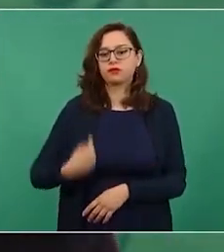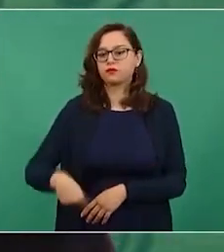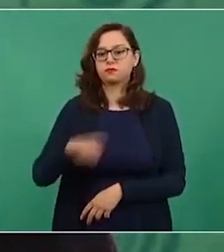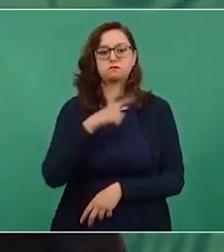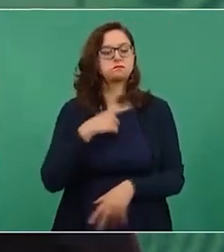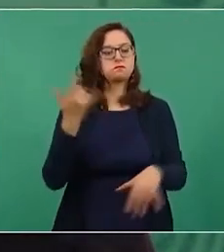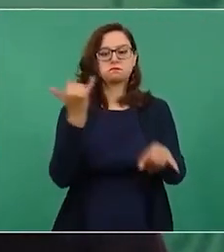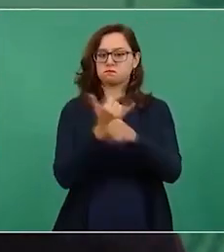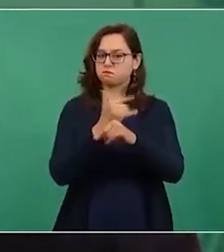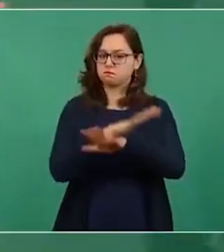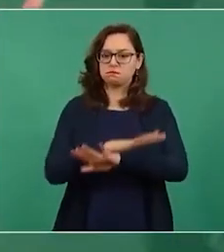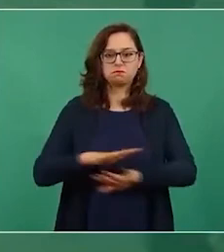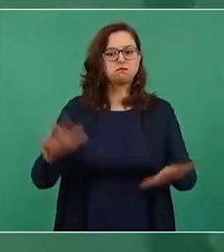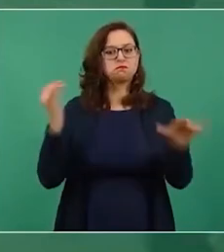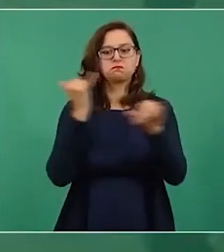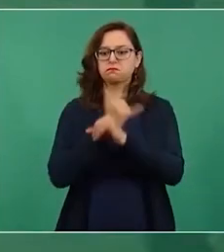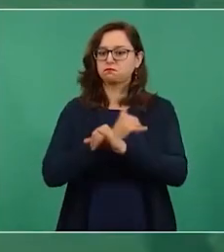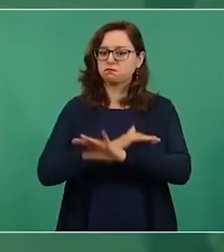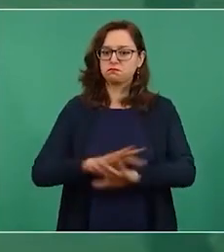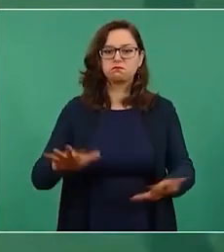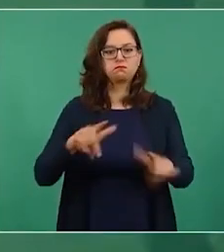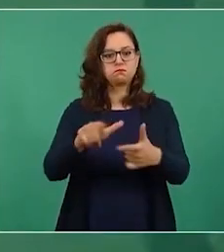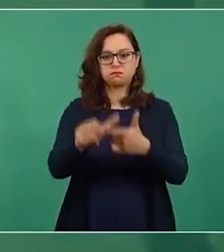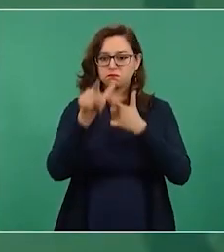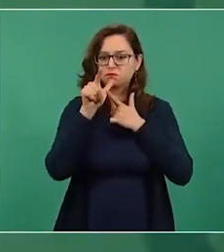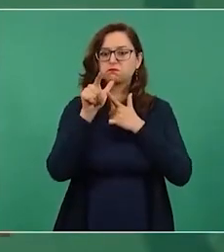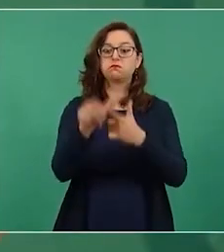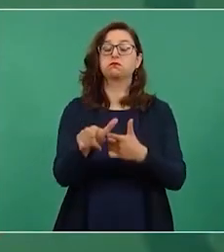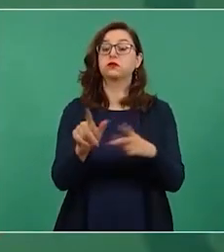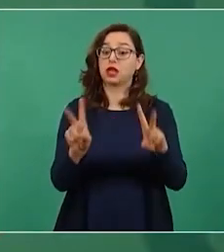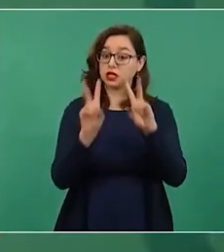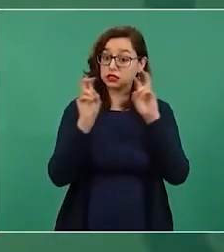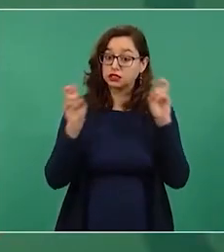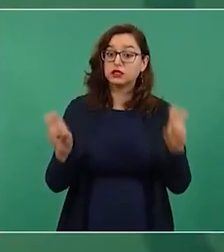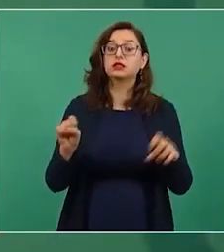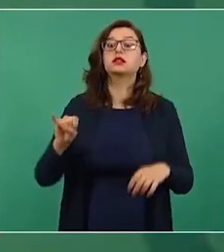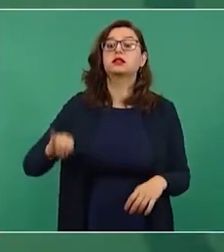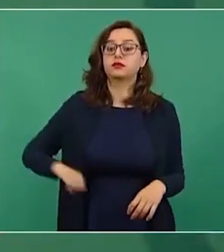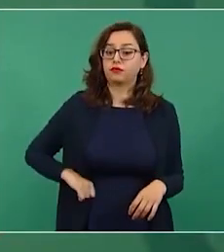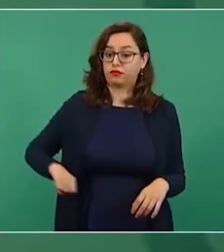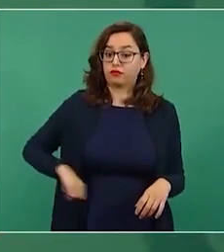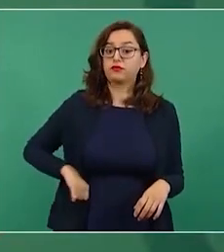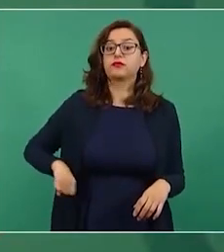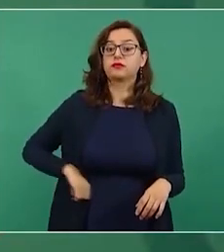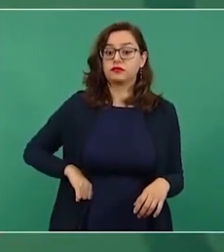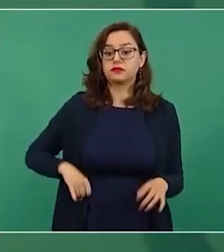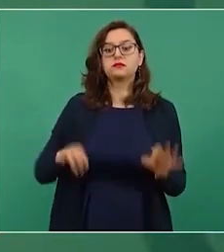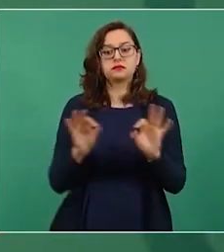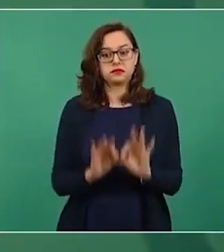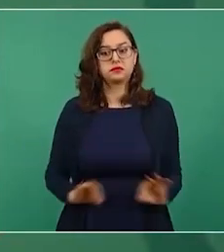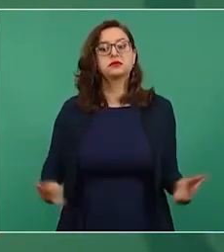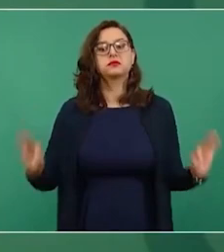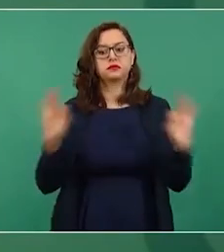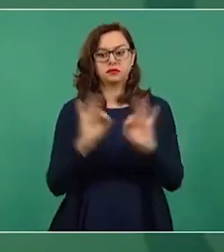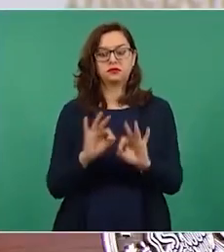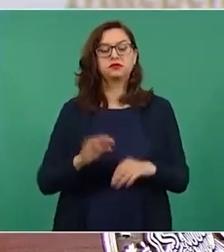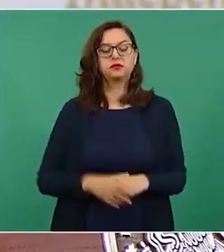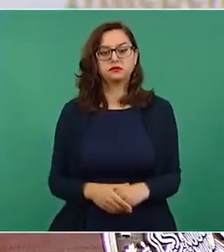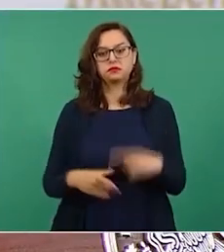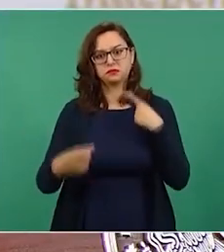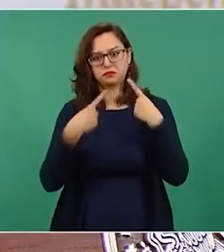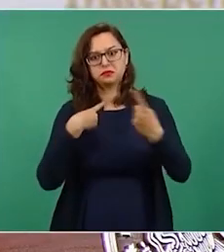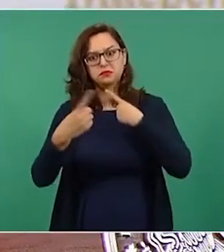sobre este tema, es muy bueno el debate decía yo hace unos días